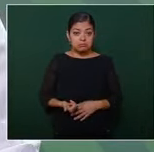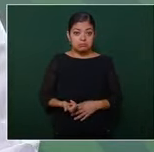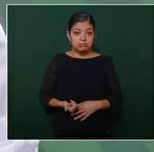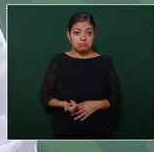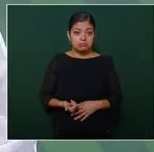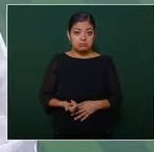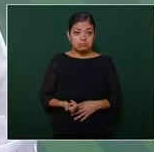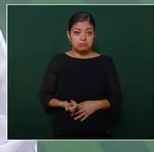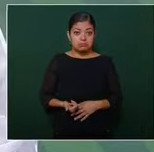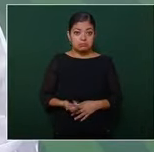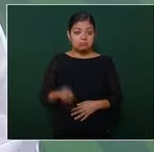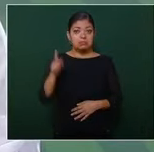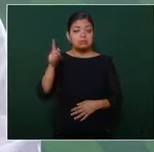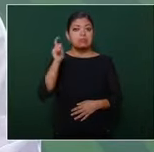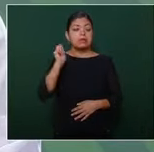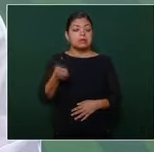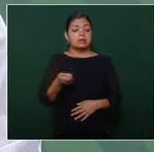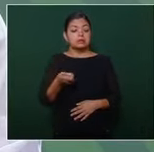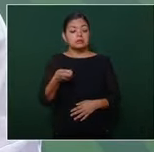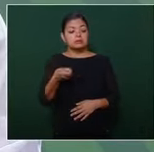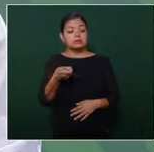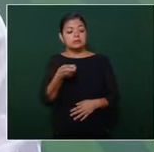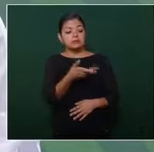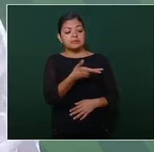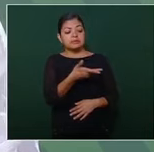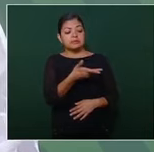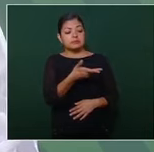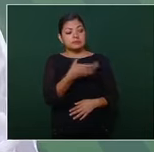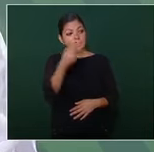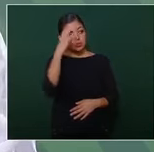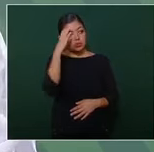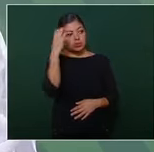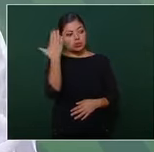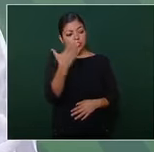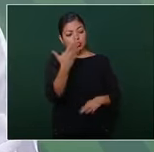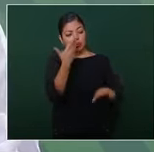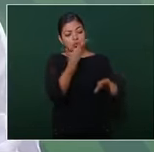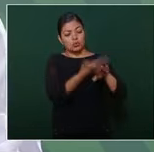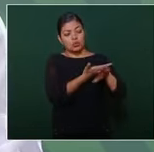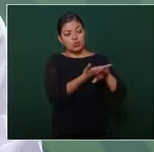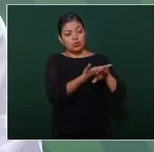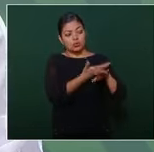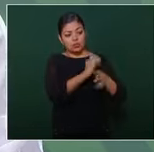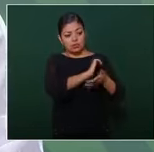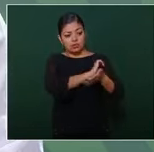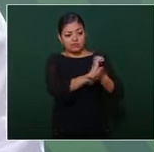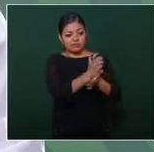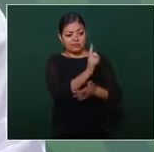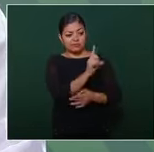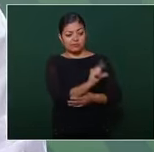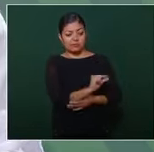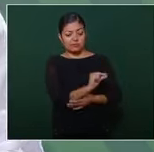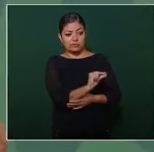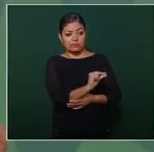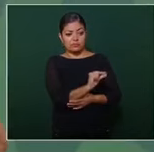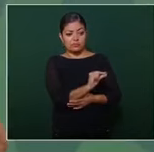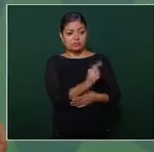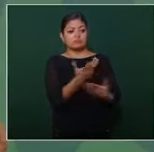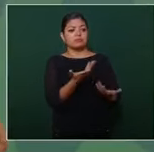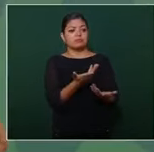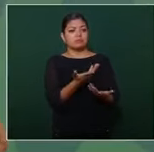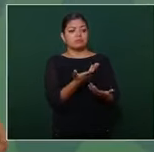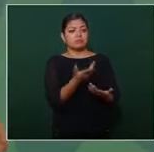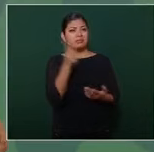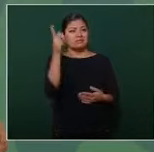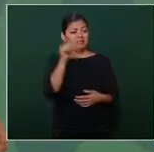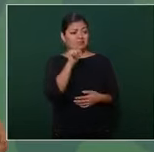tacharlos de manera despectiva discriminarlos ¿qué hacían por